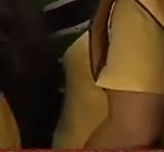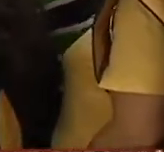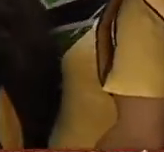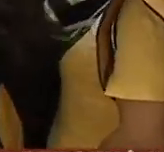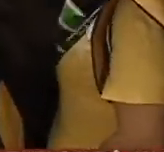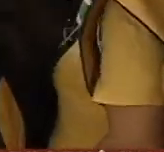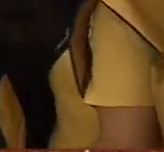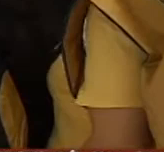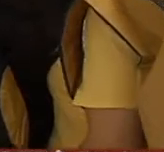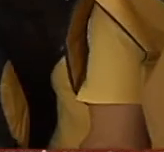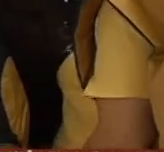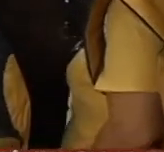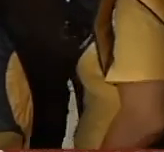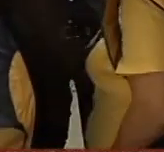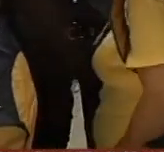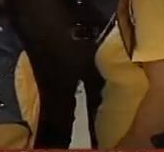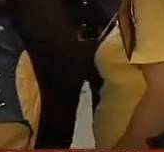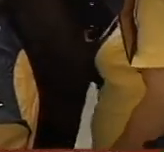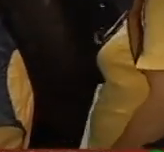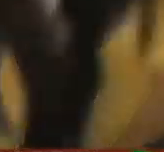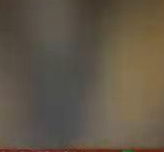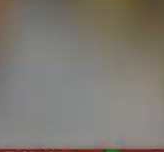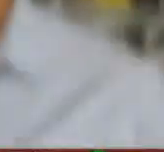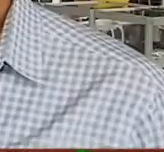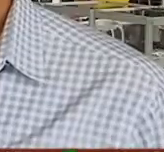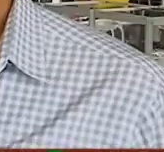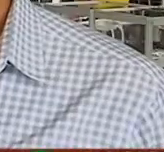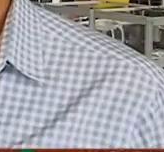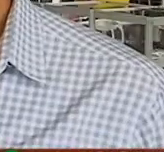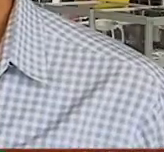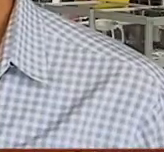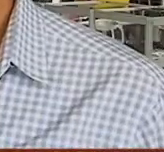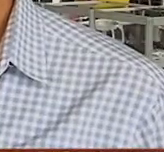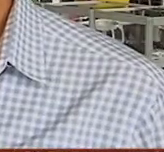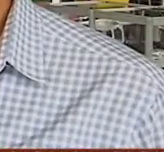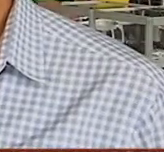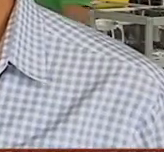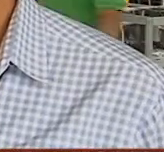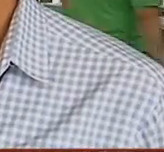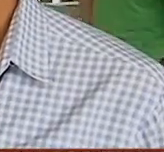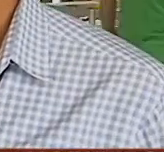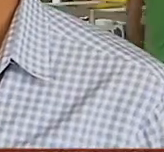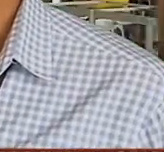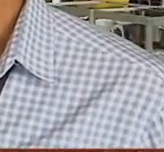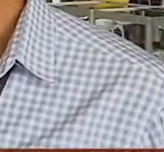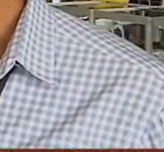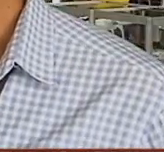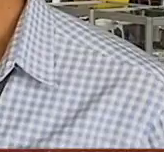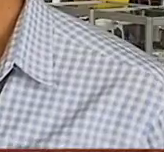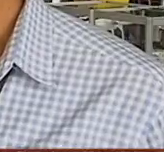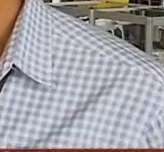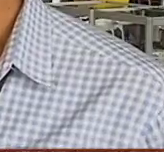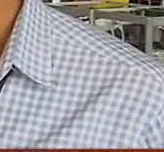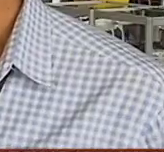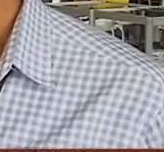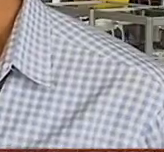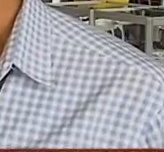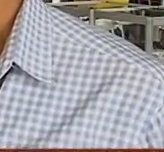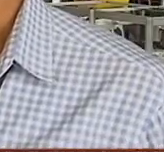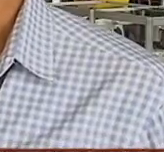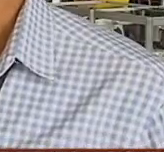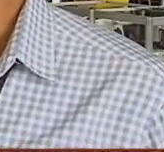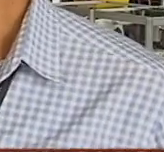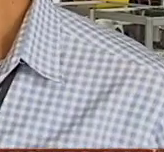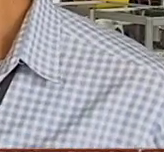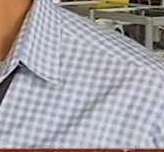Exposiciones y Congresos en Ciudad Universitaria. Como el eslogan lo dice, desde un lápiz hasta una computadora,